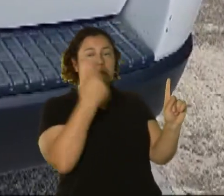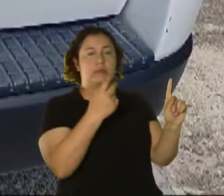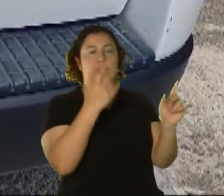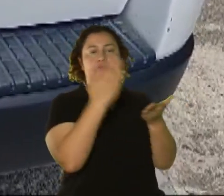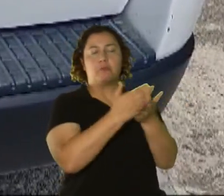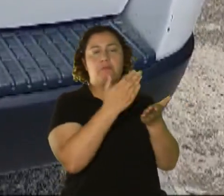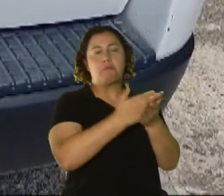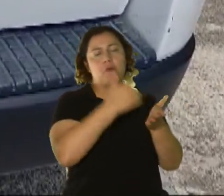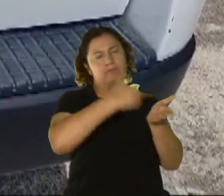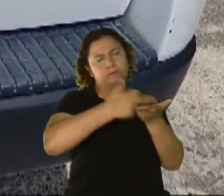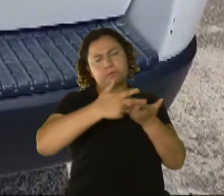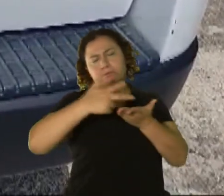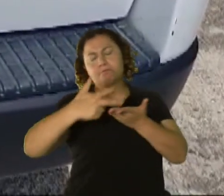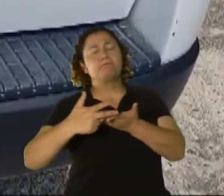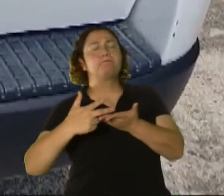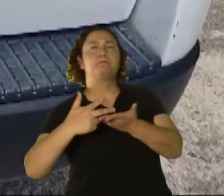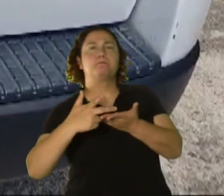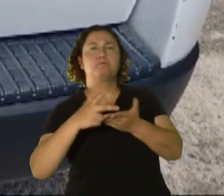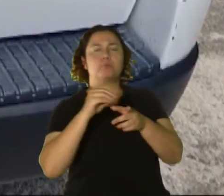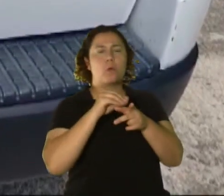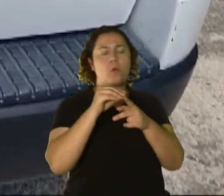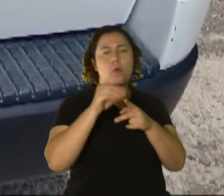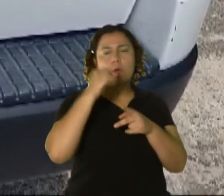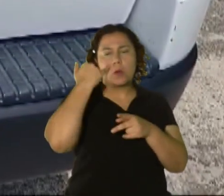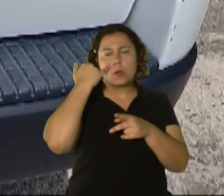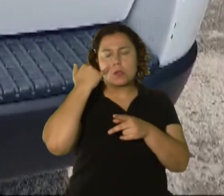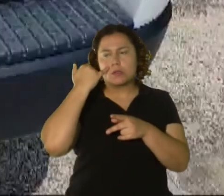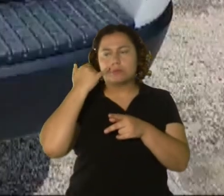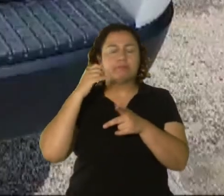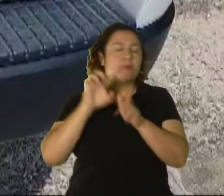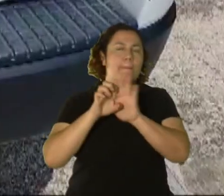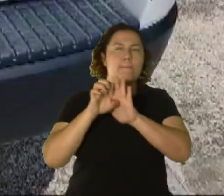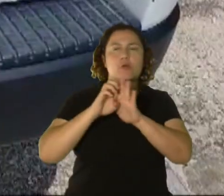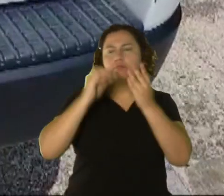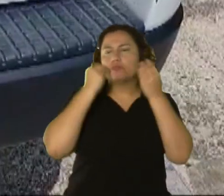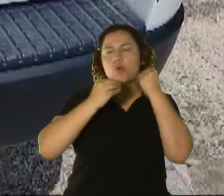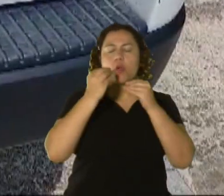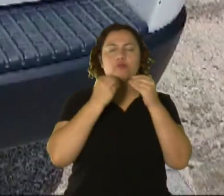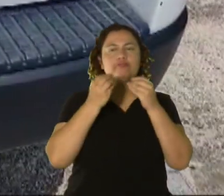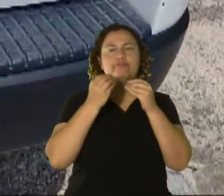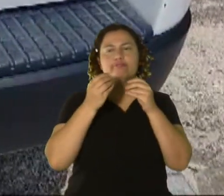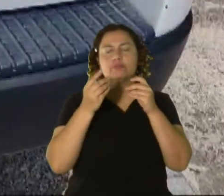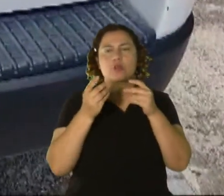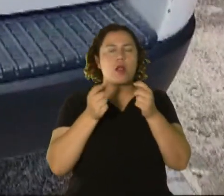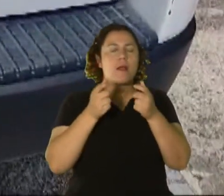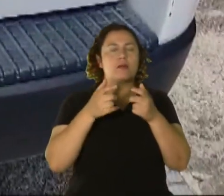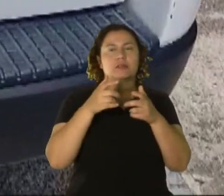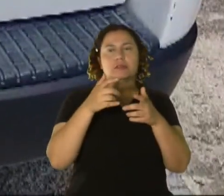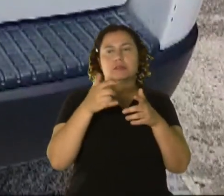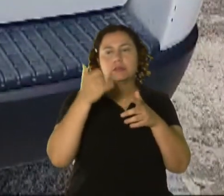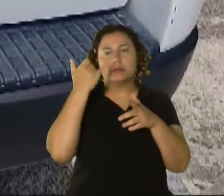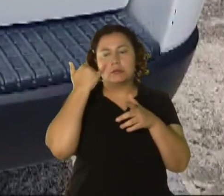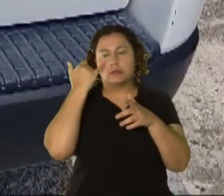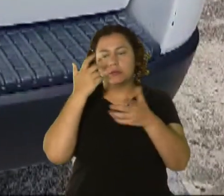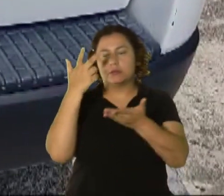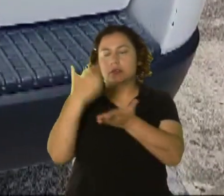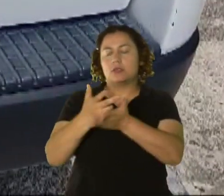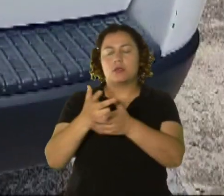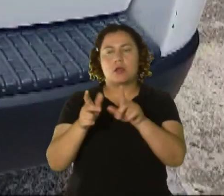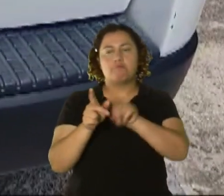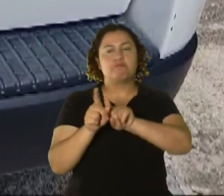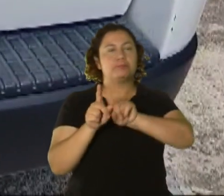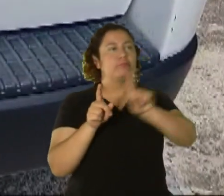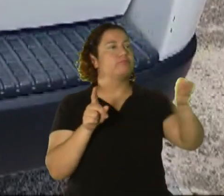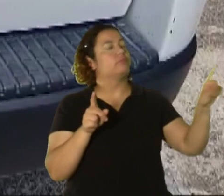algún estacionamiento de un lugar de comida rápida, un lugar, y dejan el vehículo, y ellos se percatan de que la